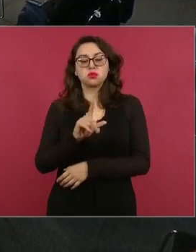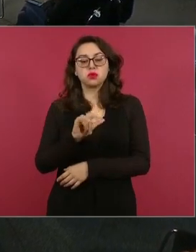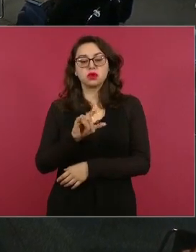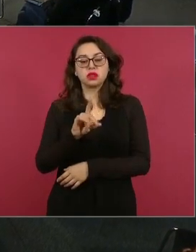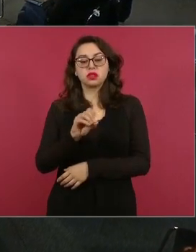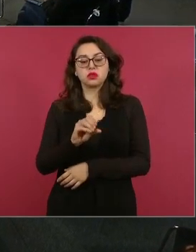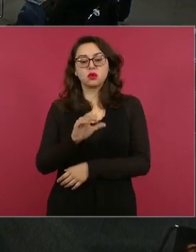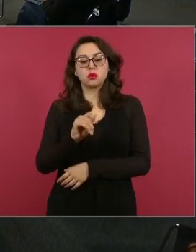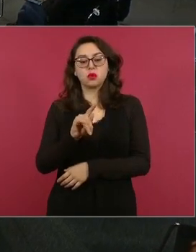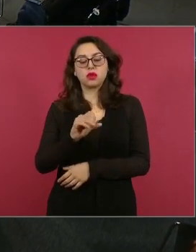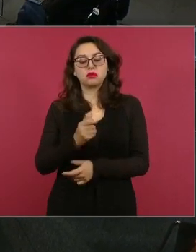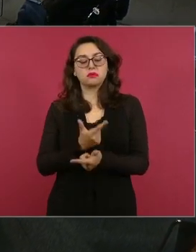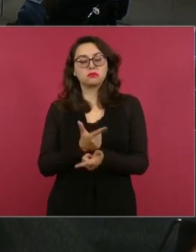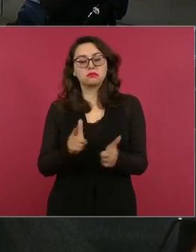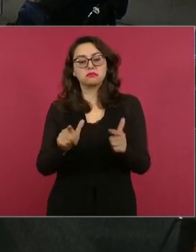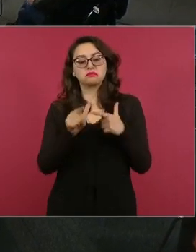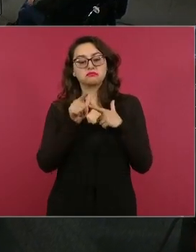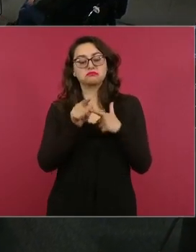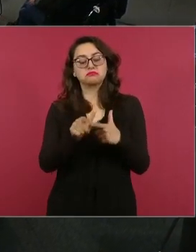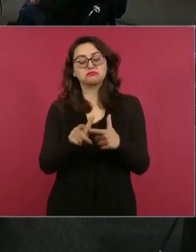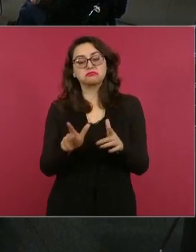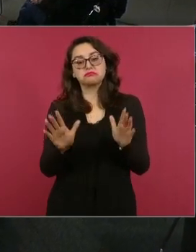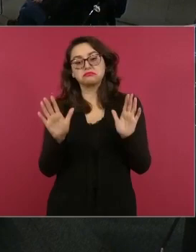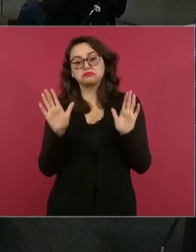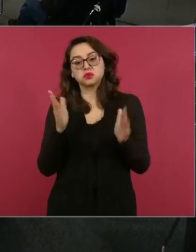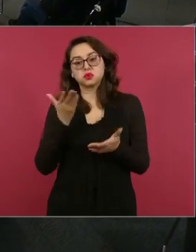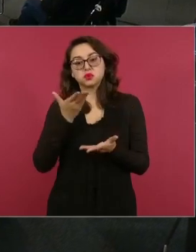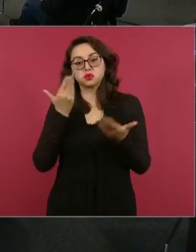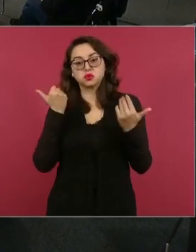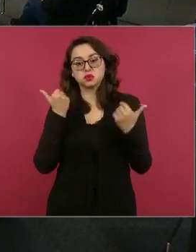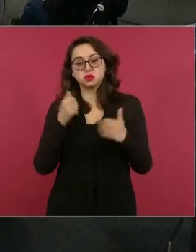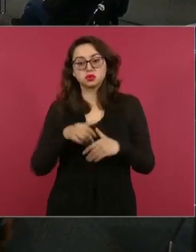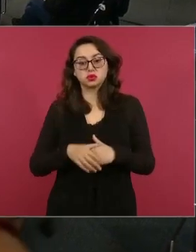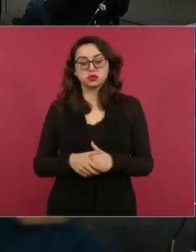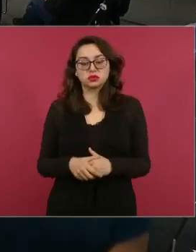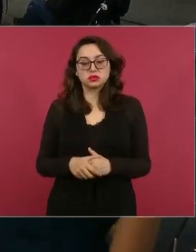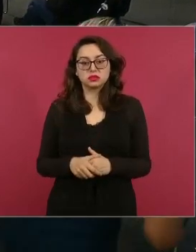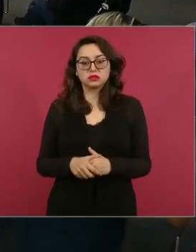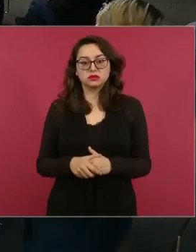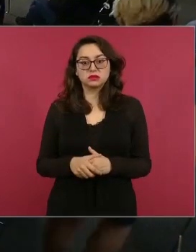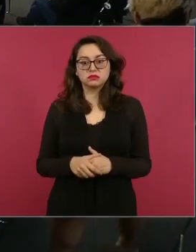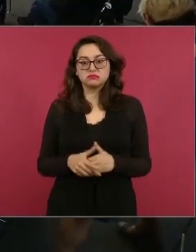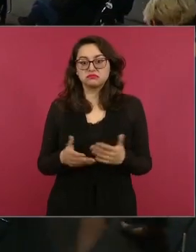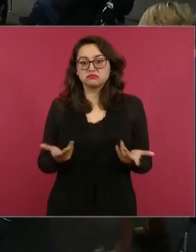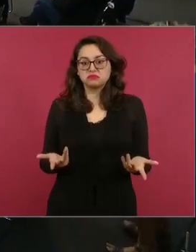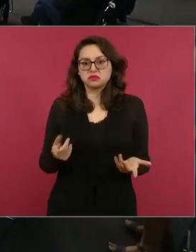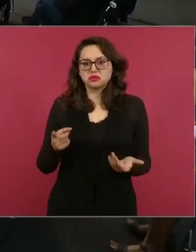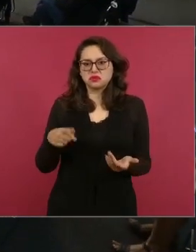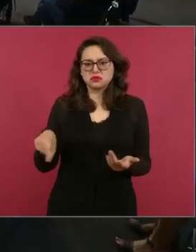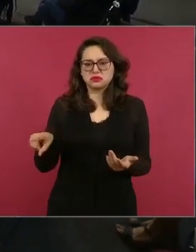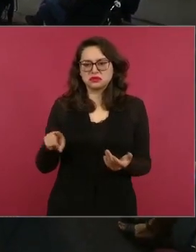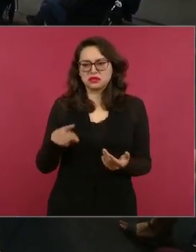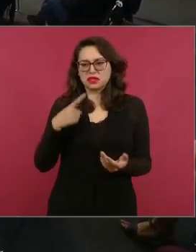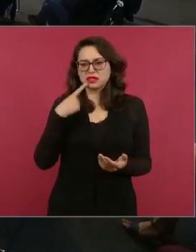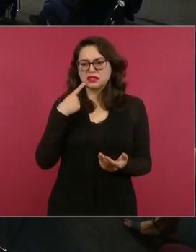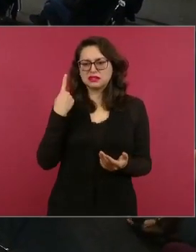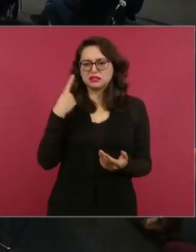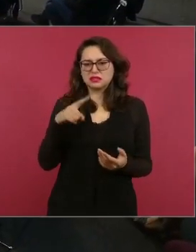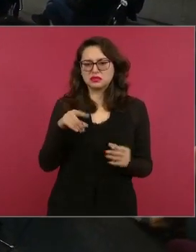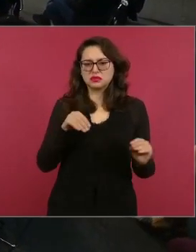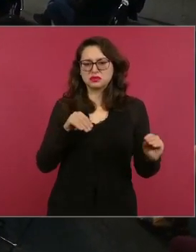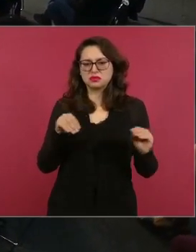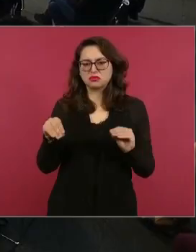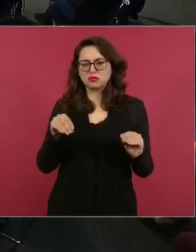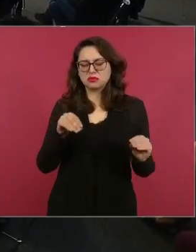sigue en libertad pues por porque ustedes no actúan no denuncian se le comentó